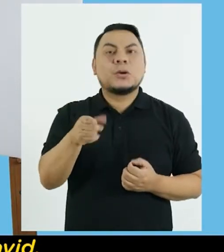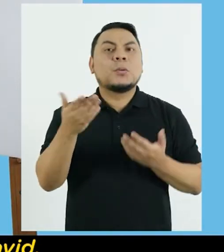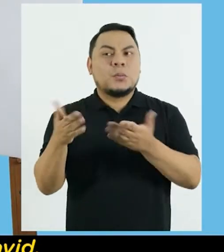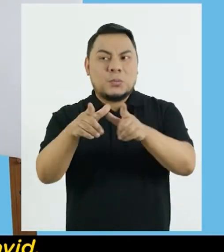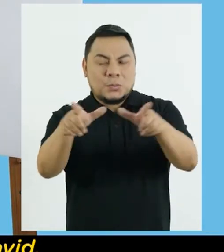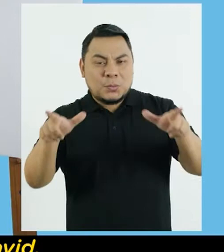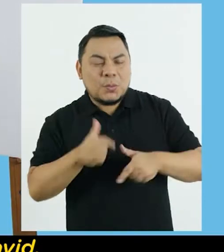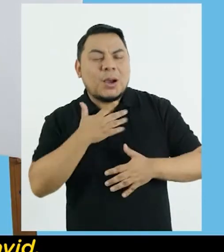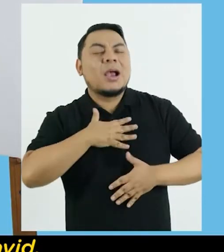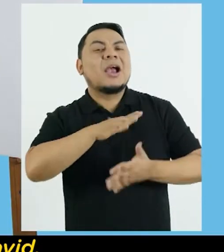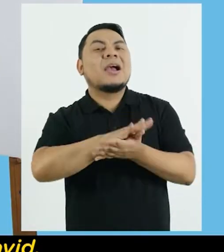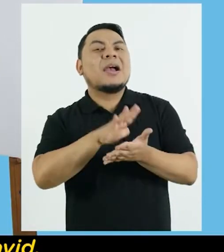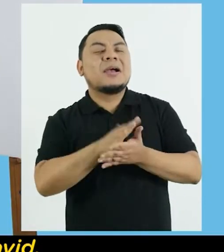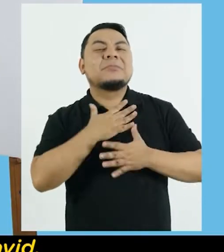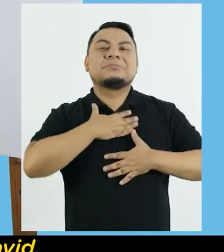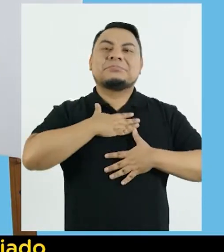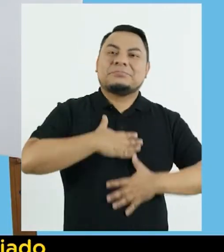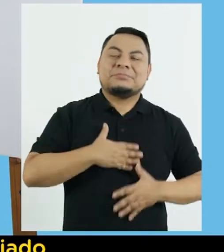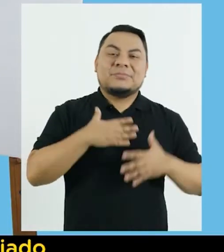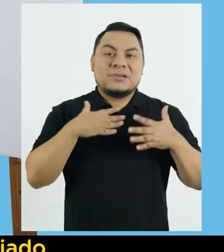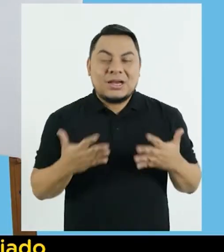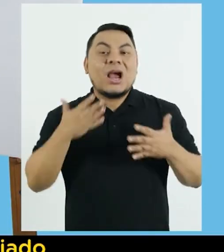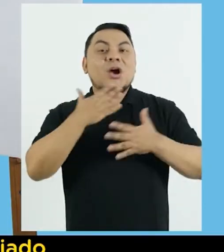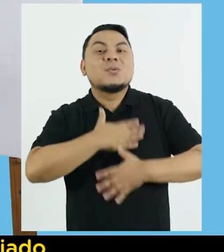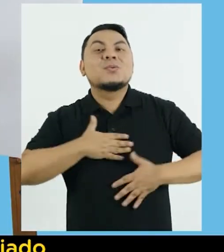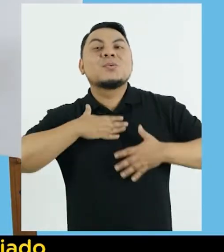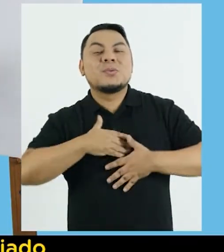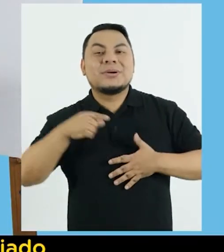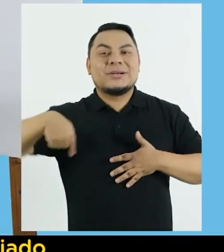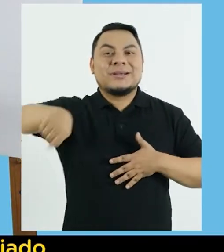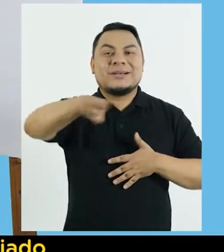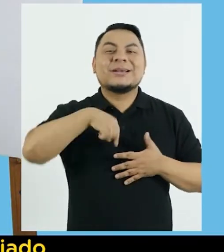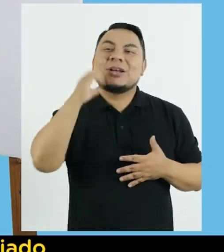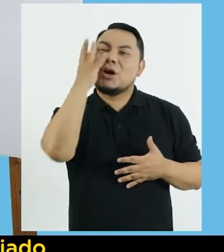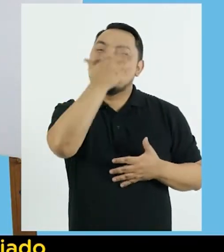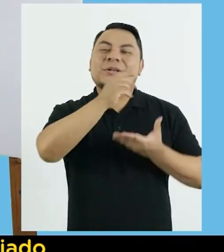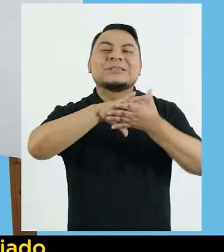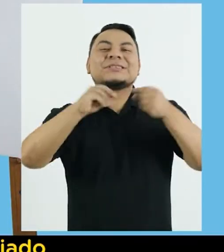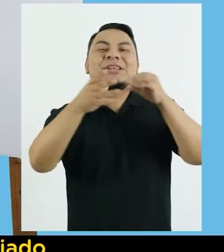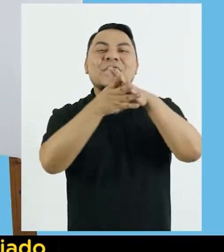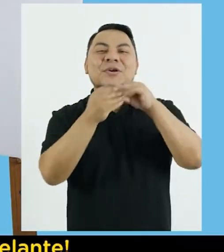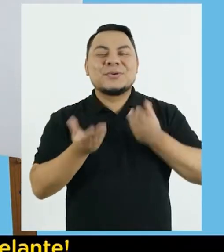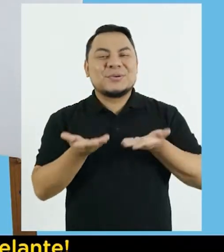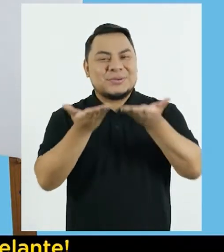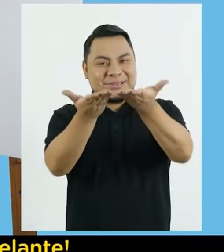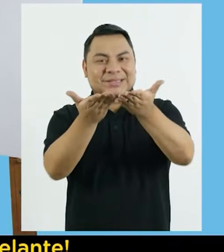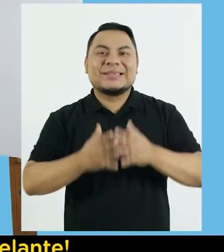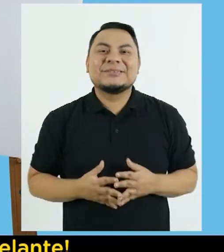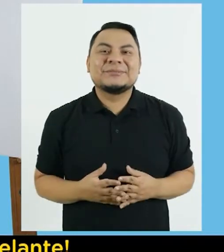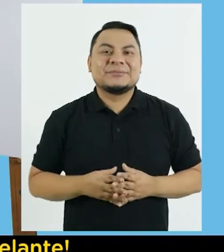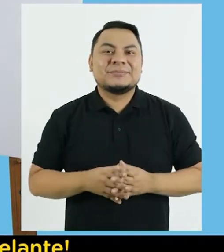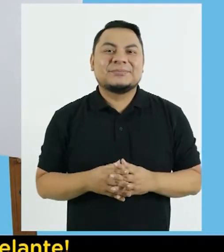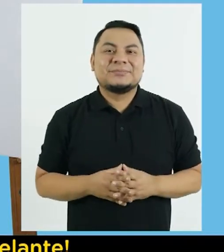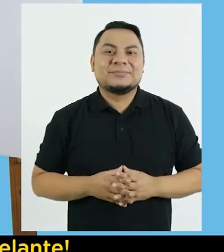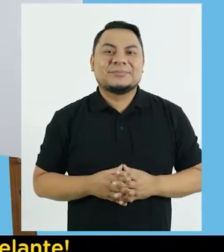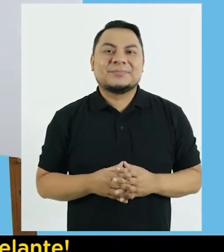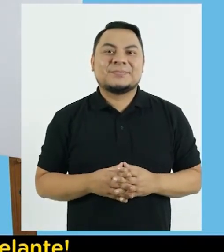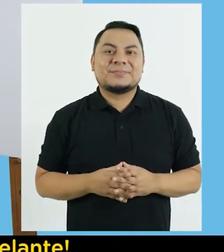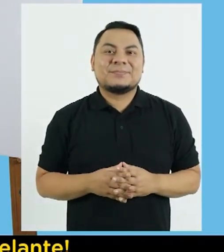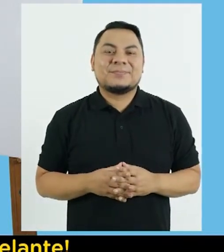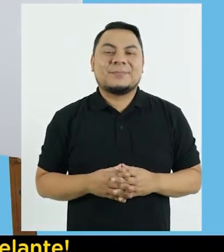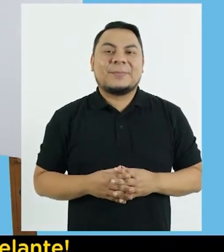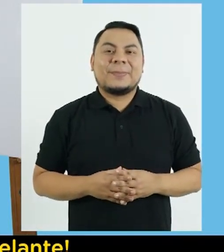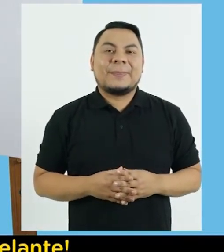La Familia de David Ubíquense en un lugar cómodo y relajado para disfrutar de esta